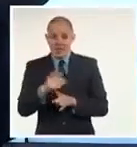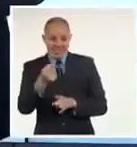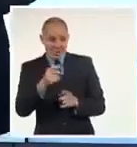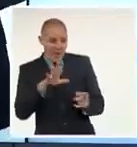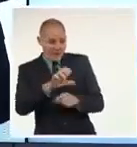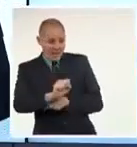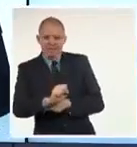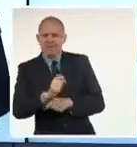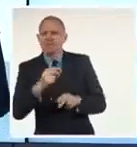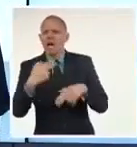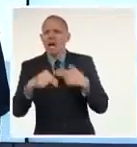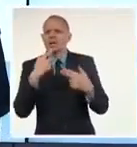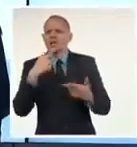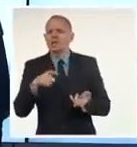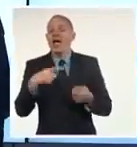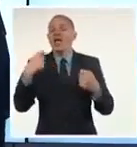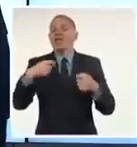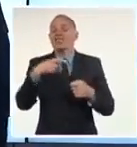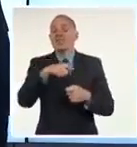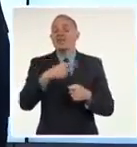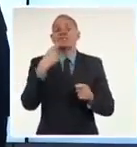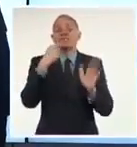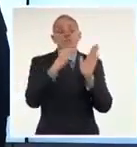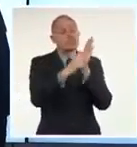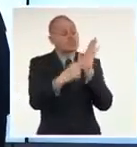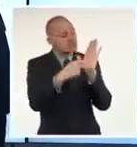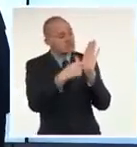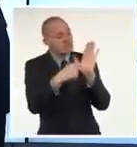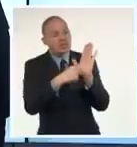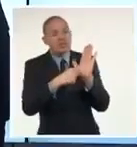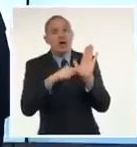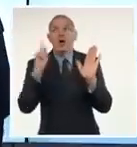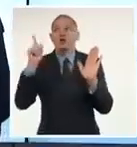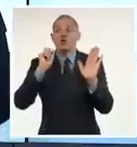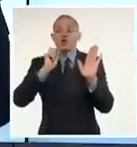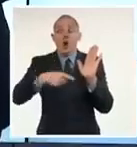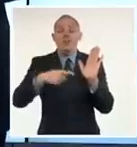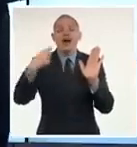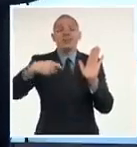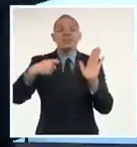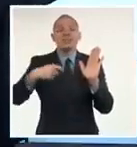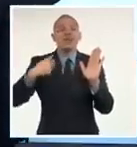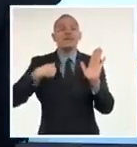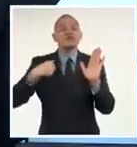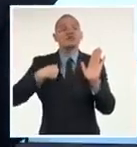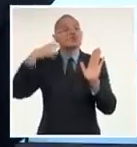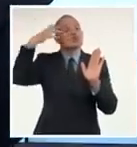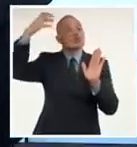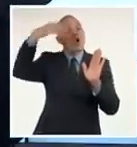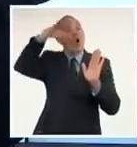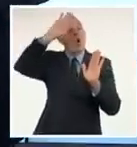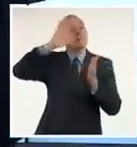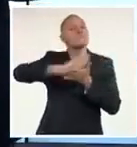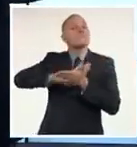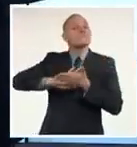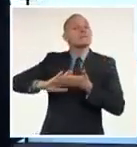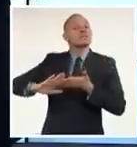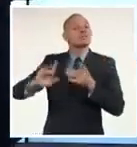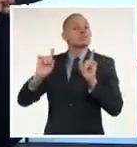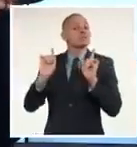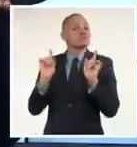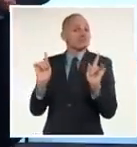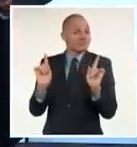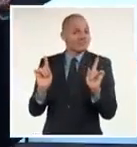todos los casos con el consentimiento del Estado, concretamente del entonces Comité Estatal de Finanzas, hoy Ministerio de